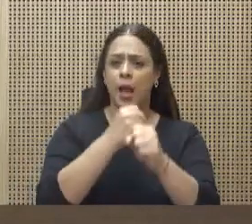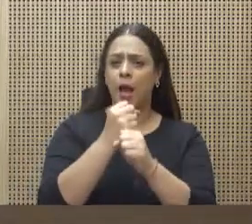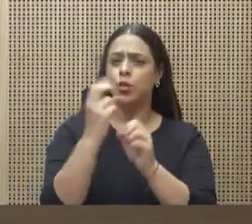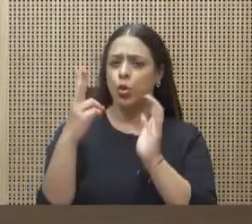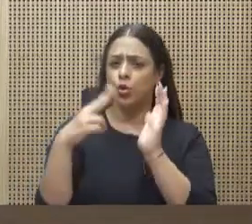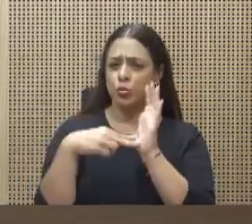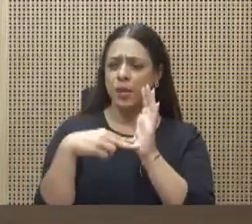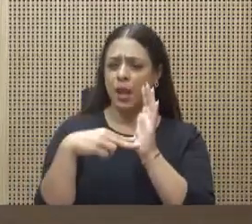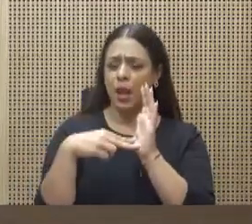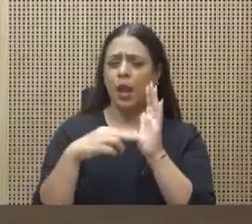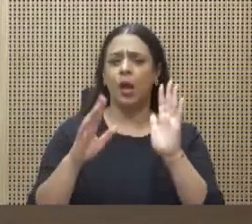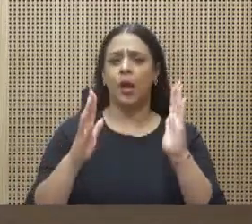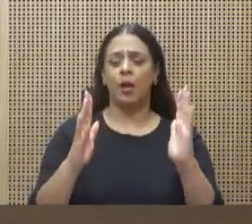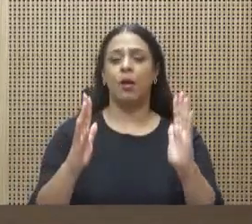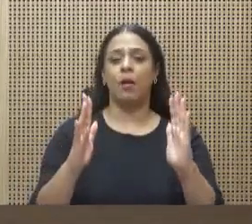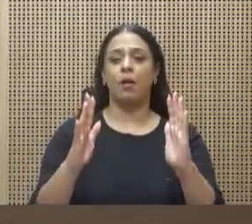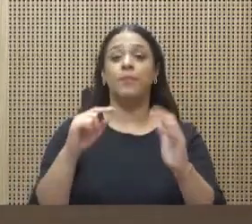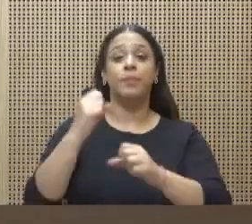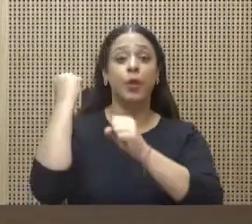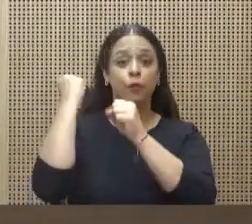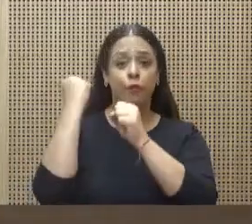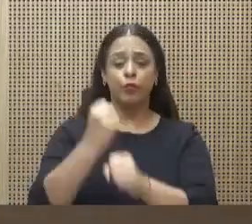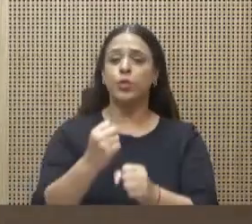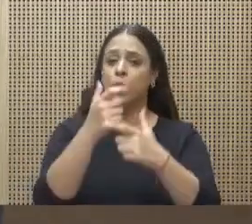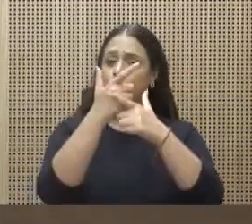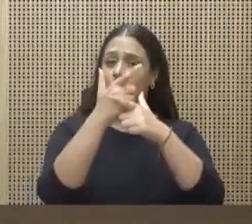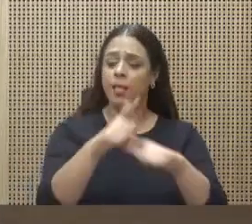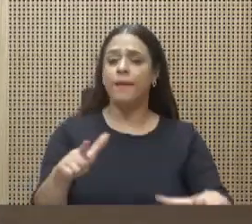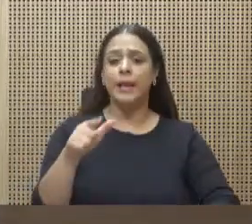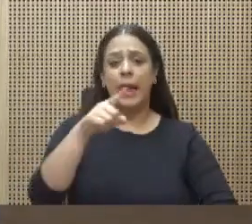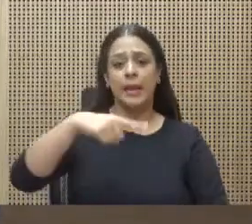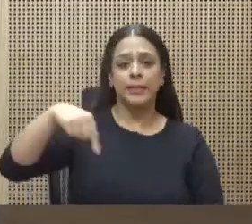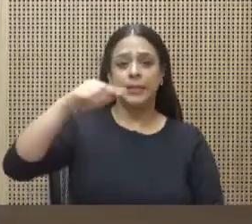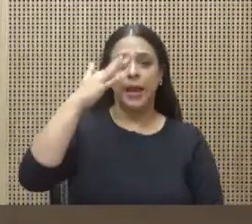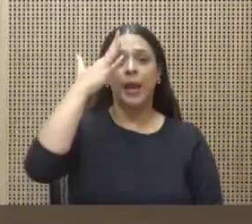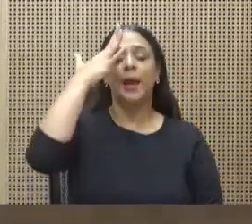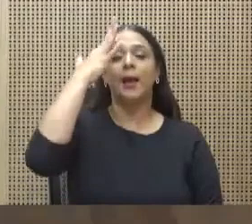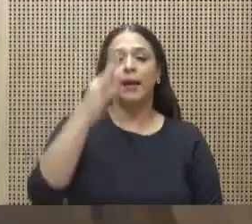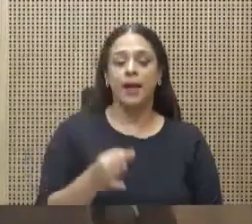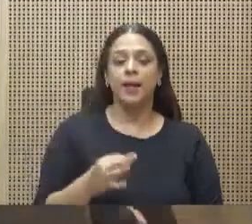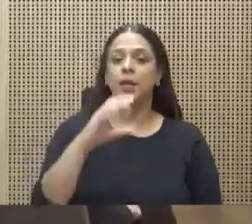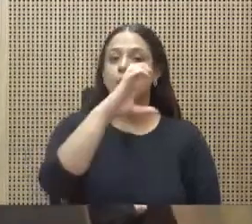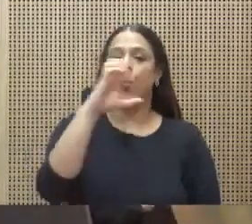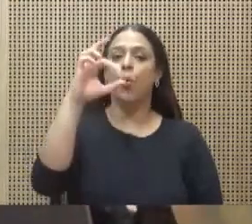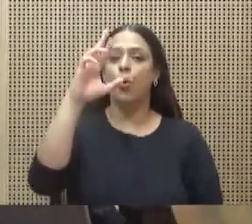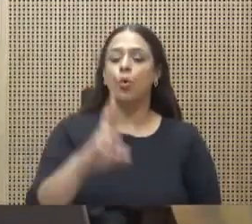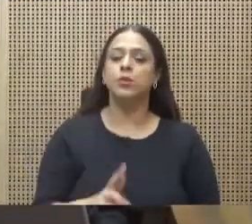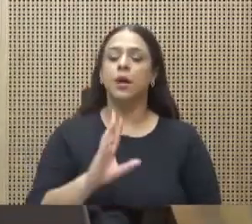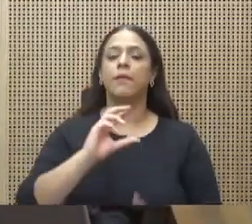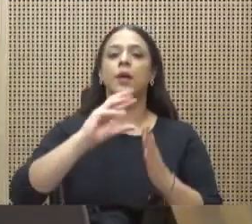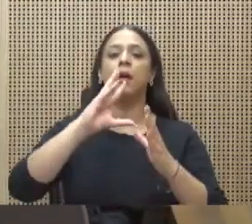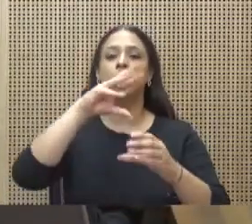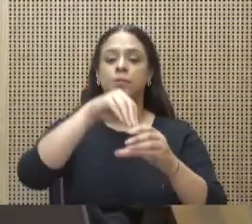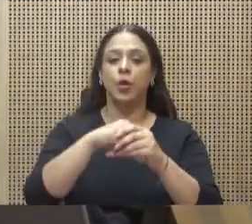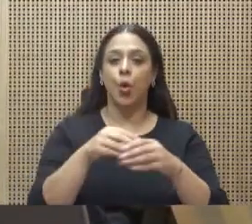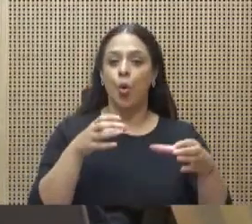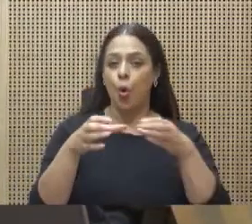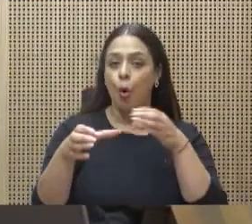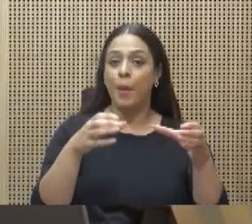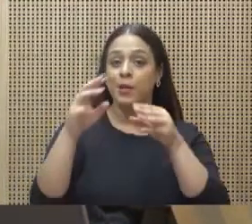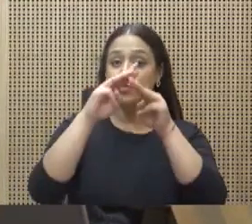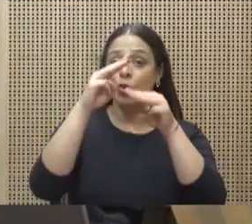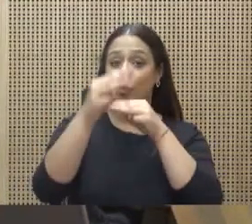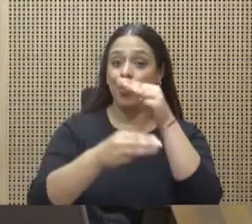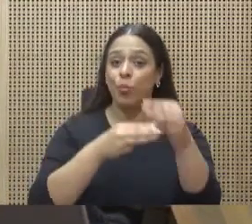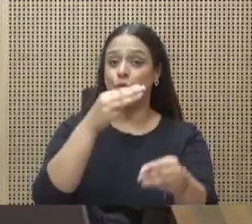liberales creyeron en una Costa Rica insertada en el comercio mundial, creciendo para un día competir de tú